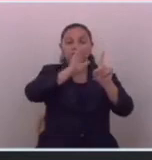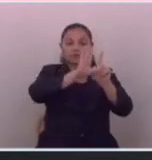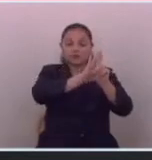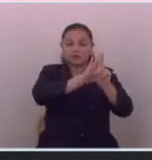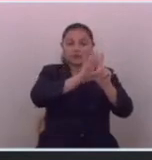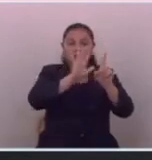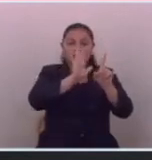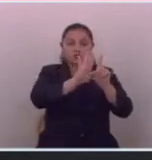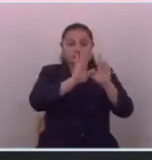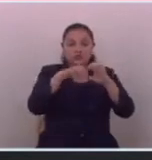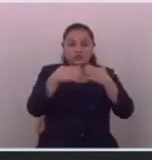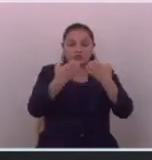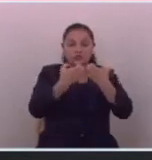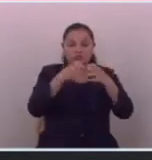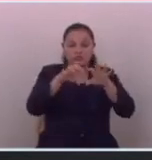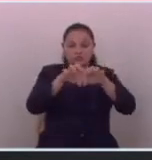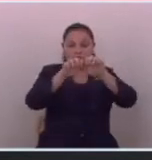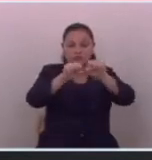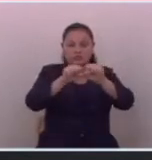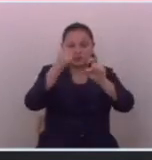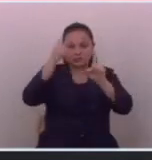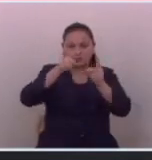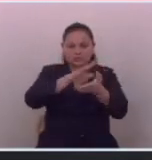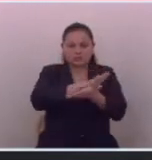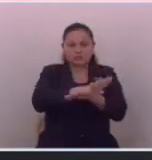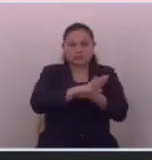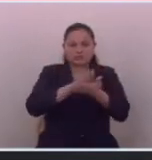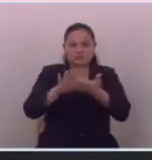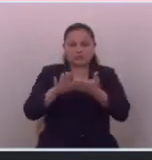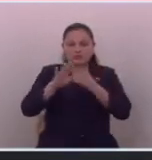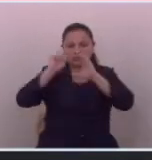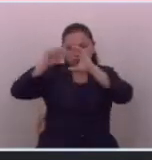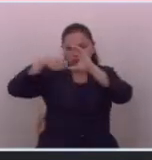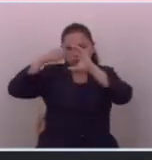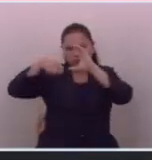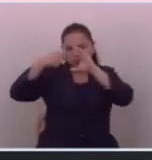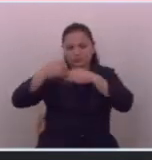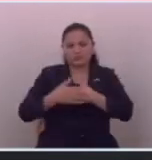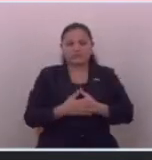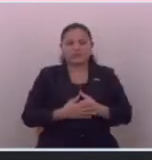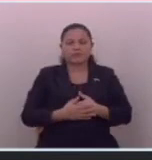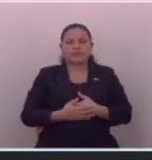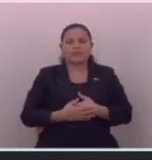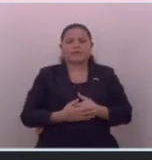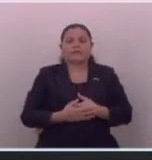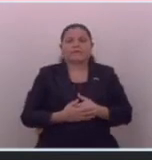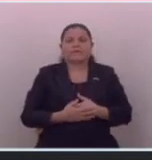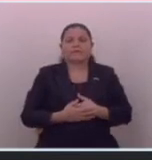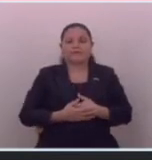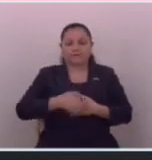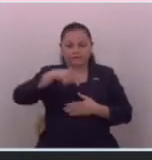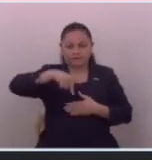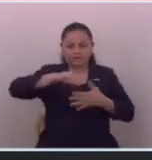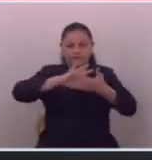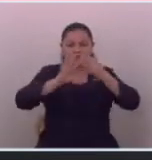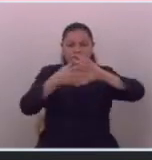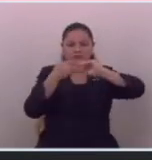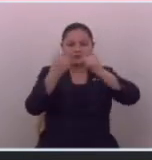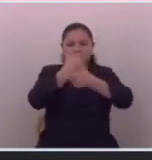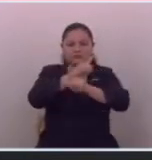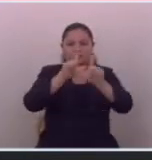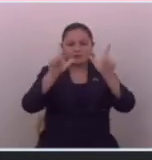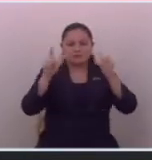decomisaron su equipo y le obligaron a borrar lo que había grabado aquí se habló hoy de